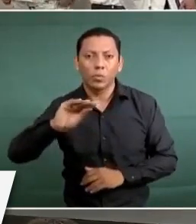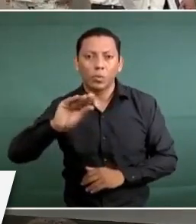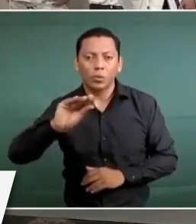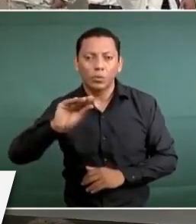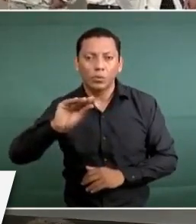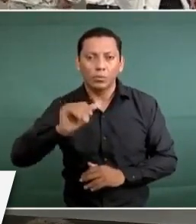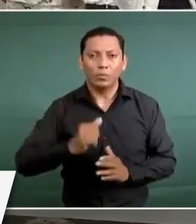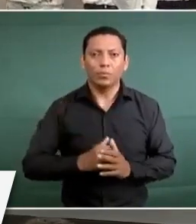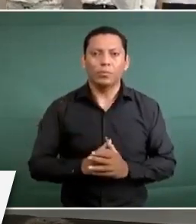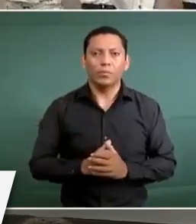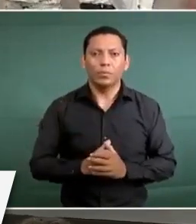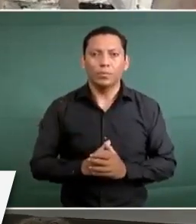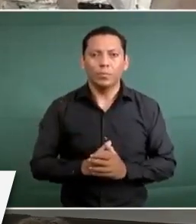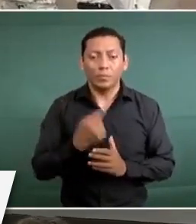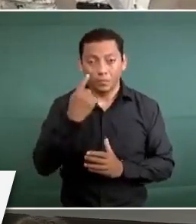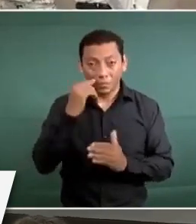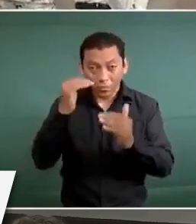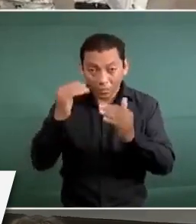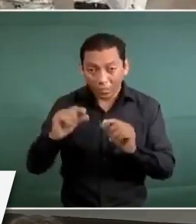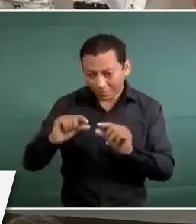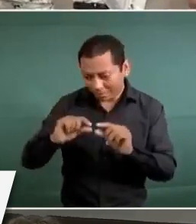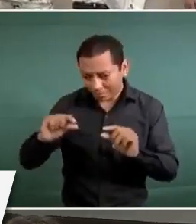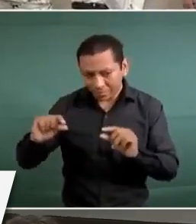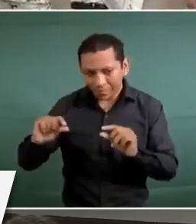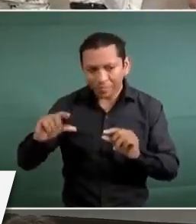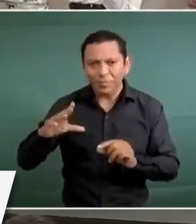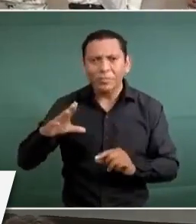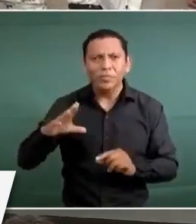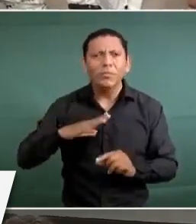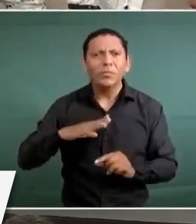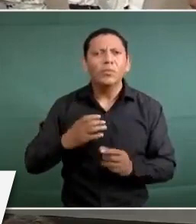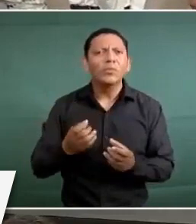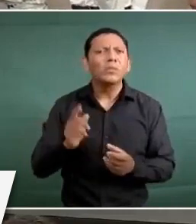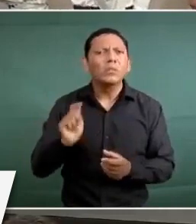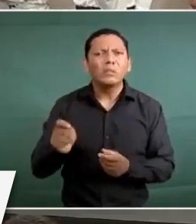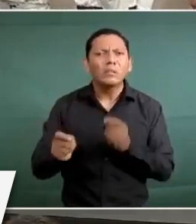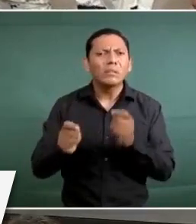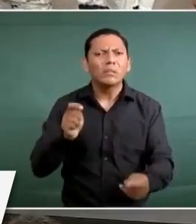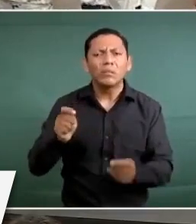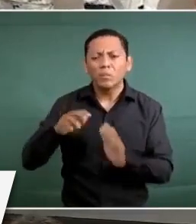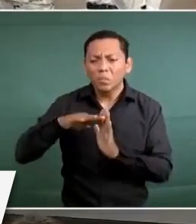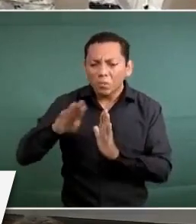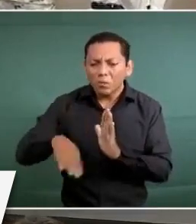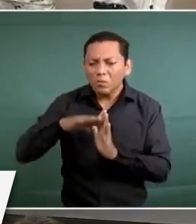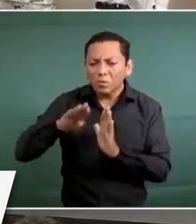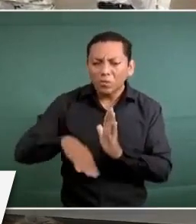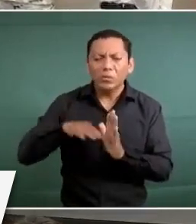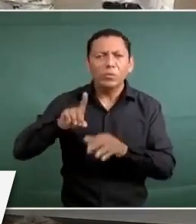Y abajo son los fallecidos diarios